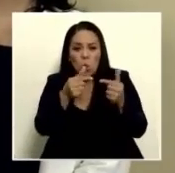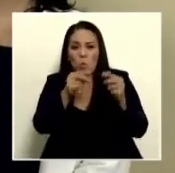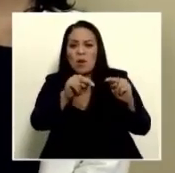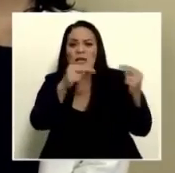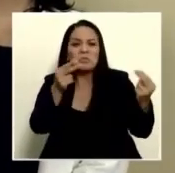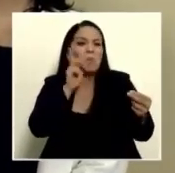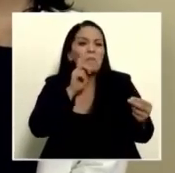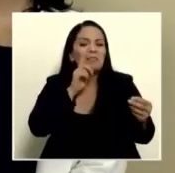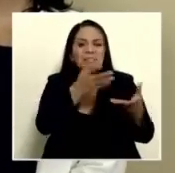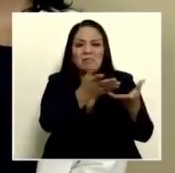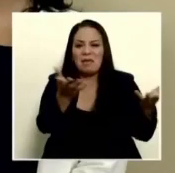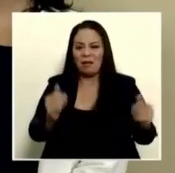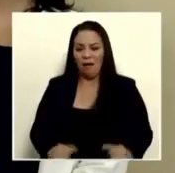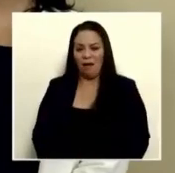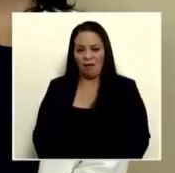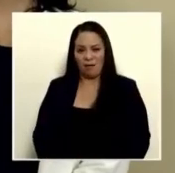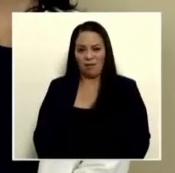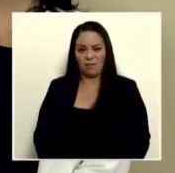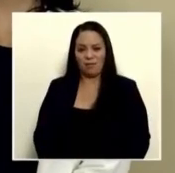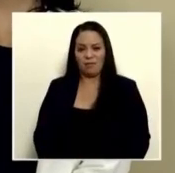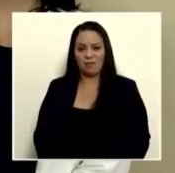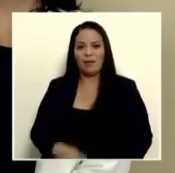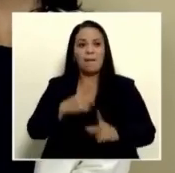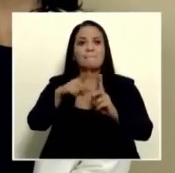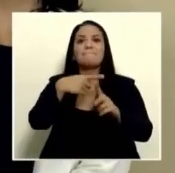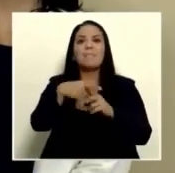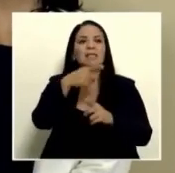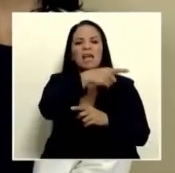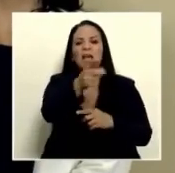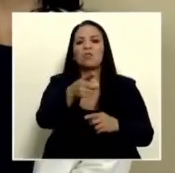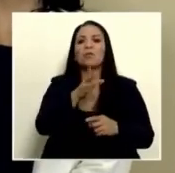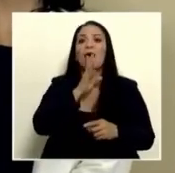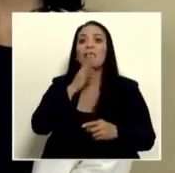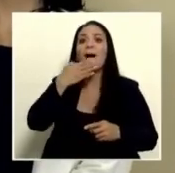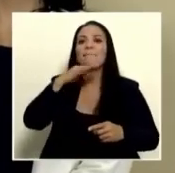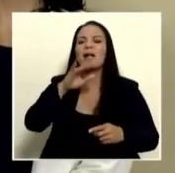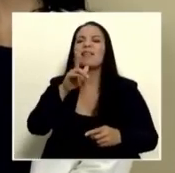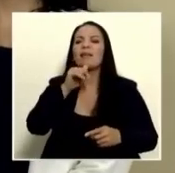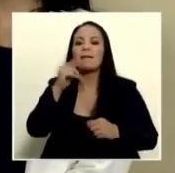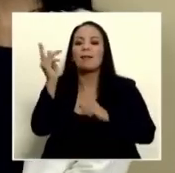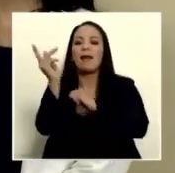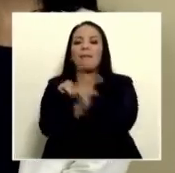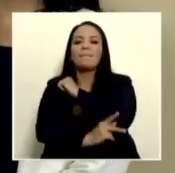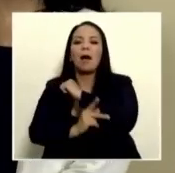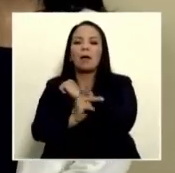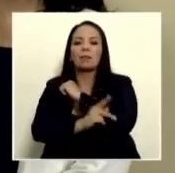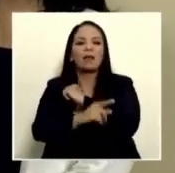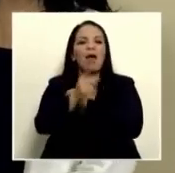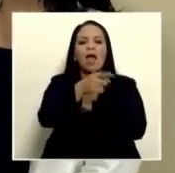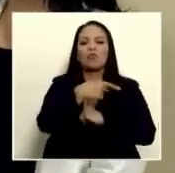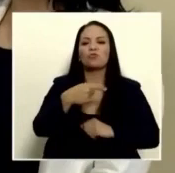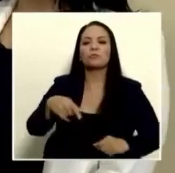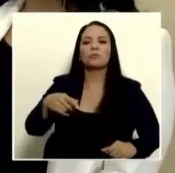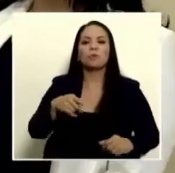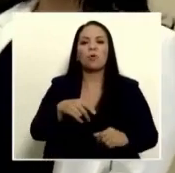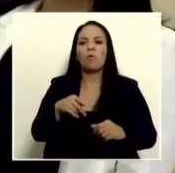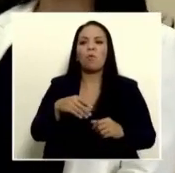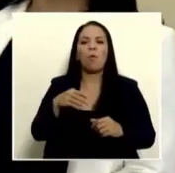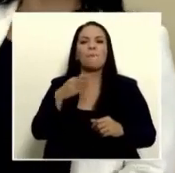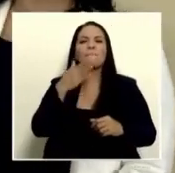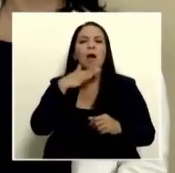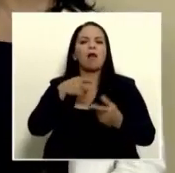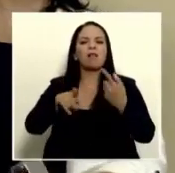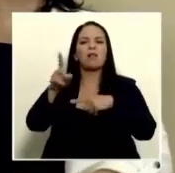ha difamado a la patria ha difamado a los costarricenses ante la